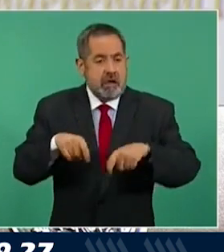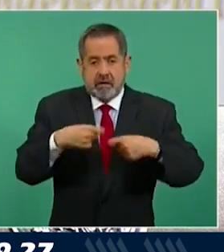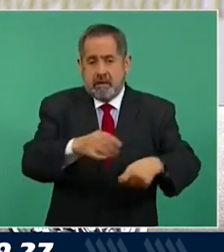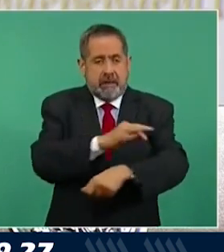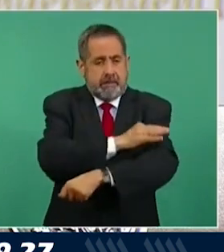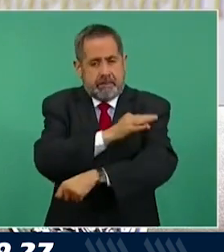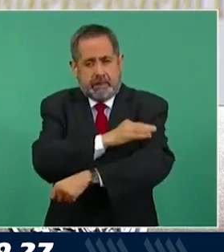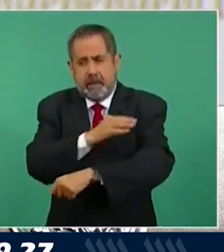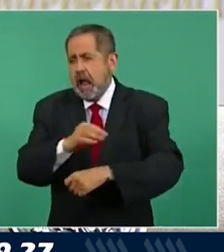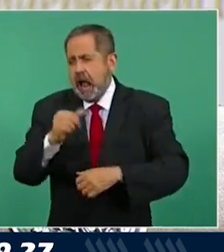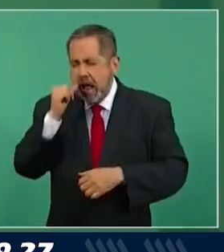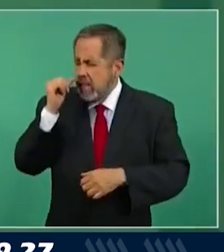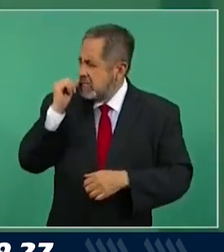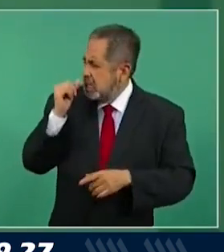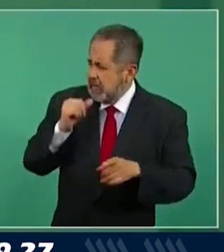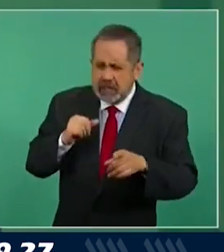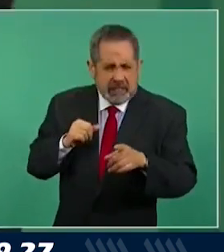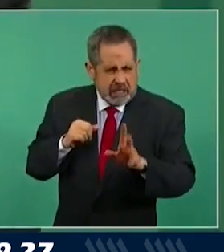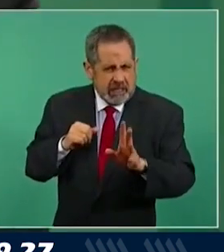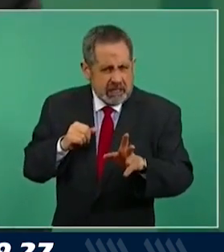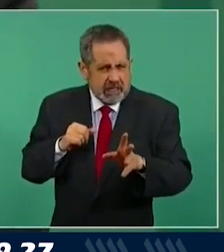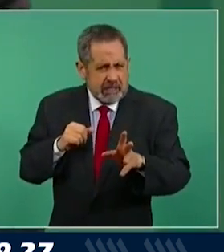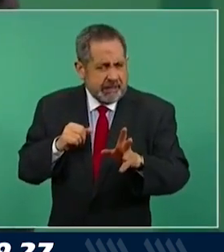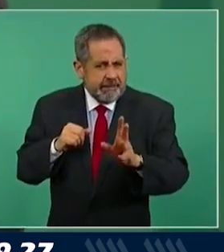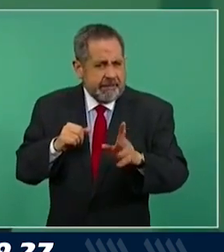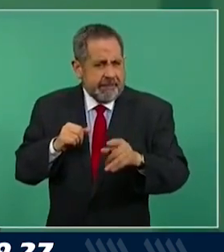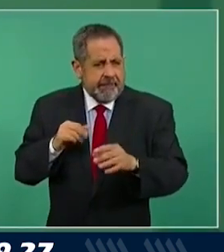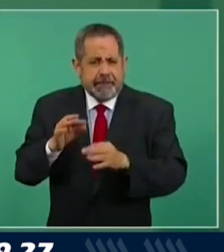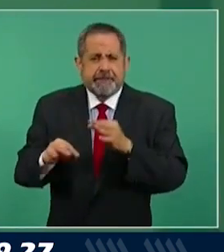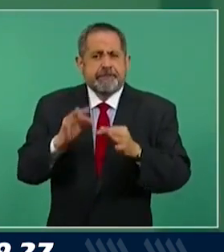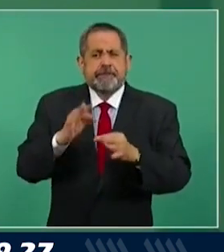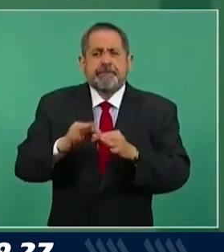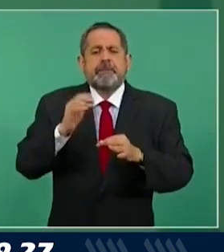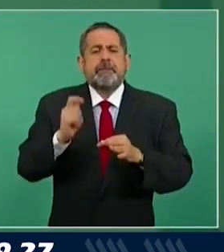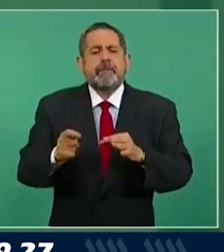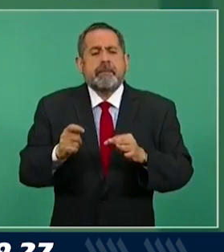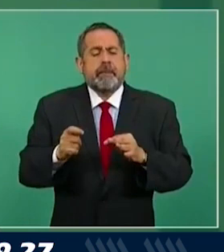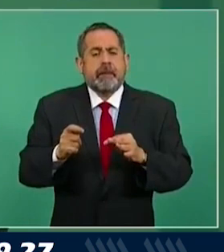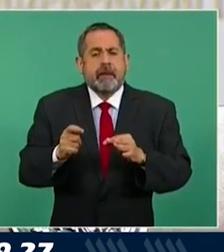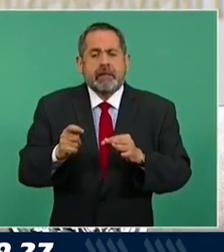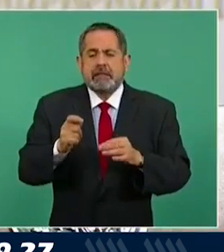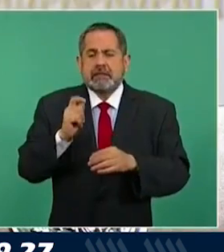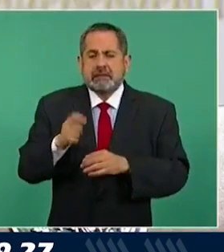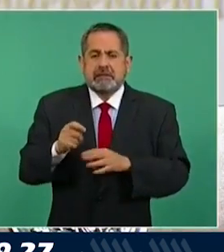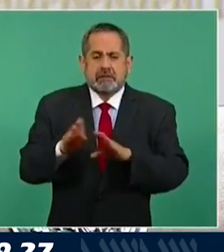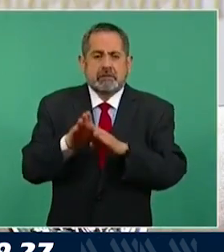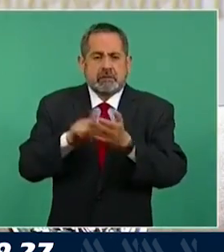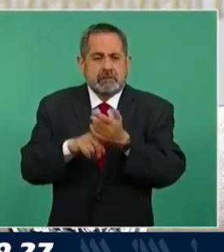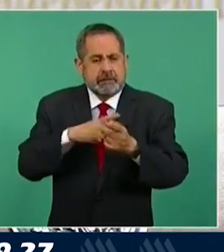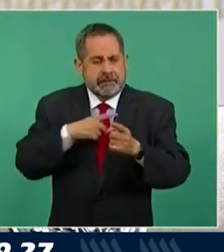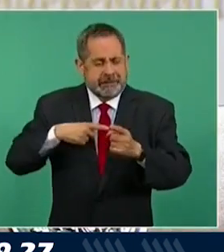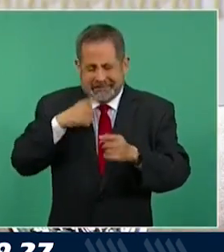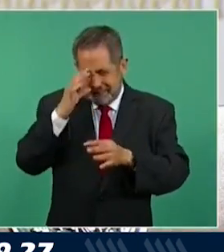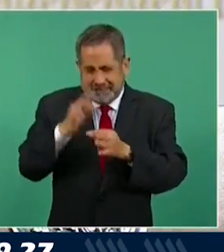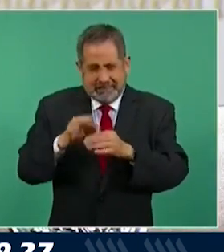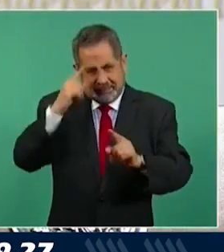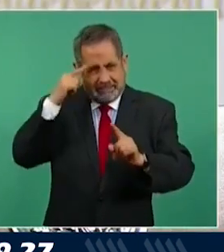ayer ya casi llegamos a lo que debe de ser